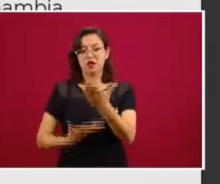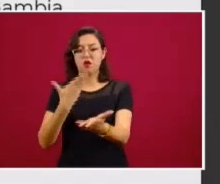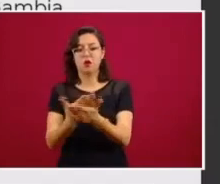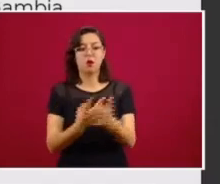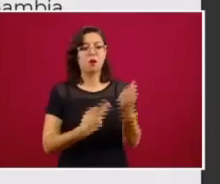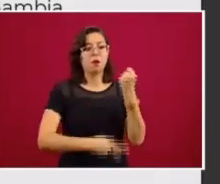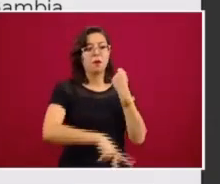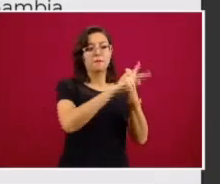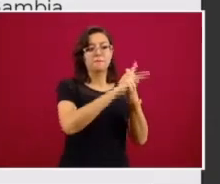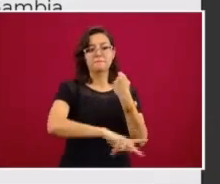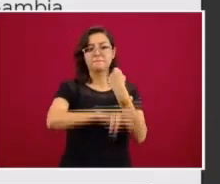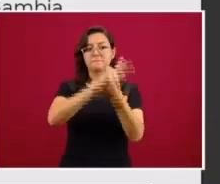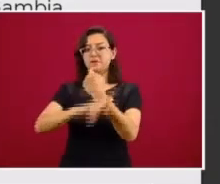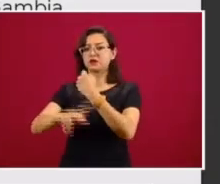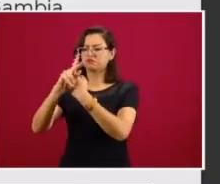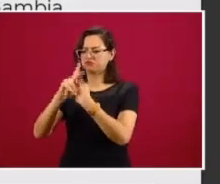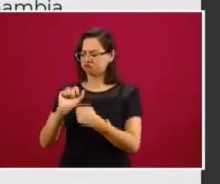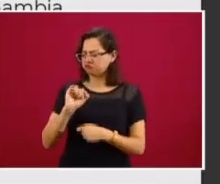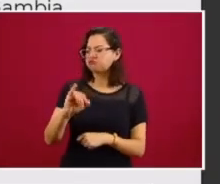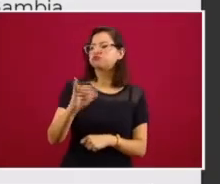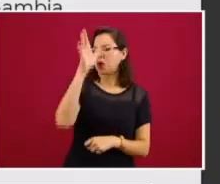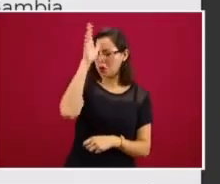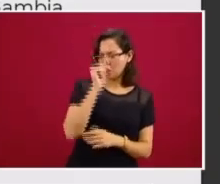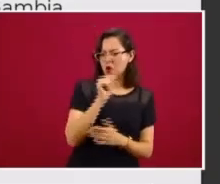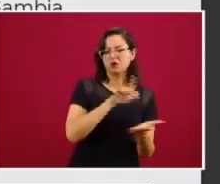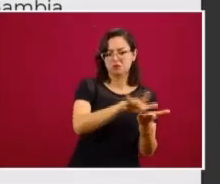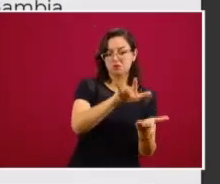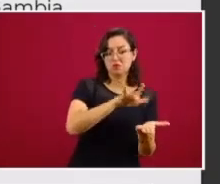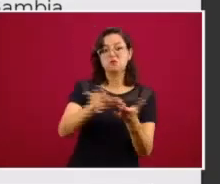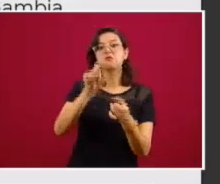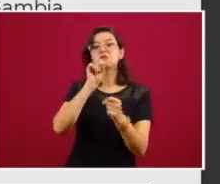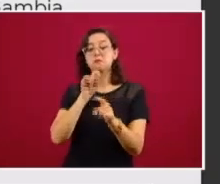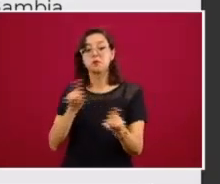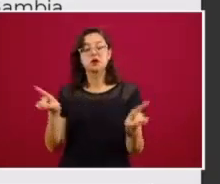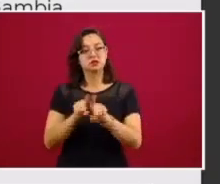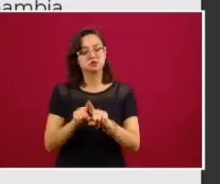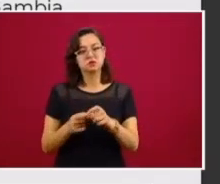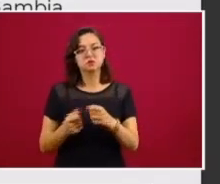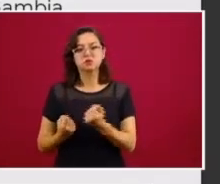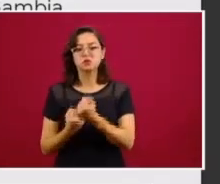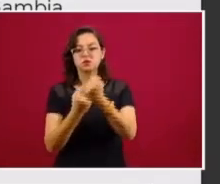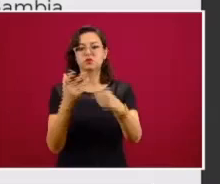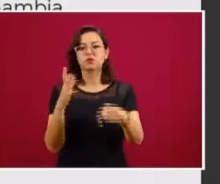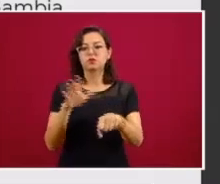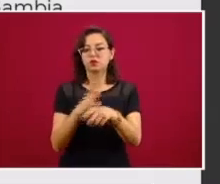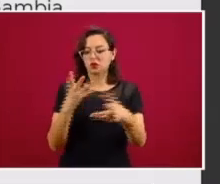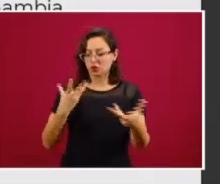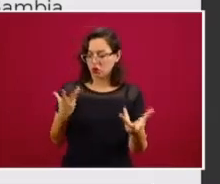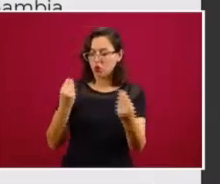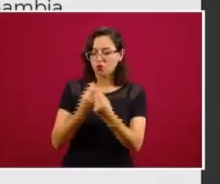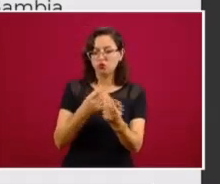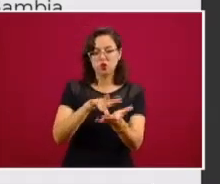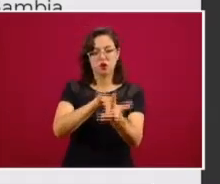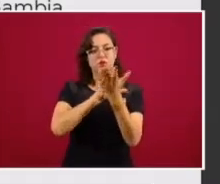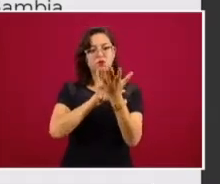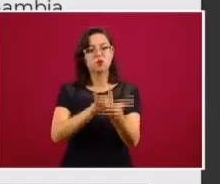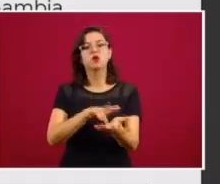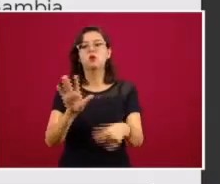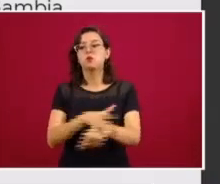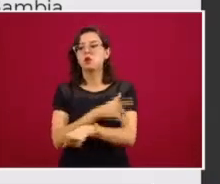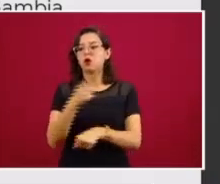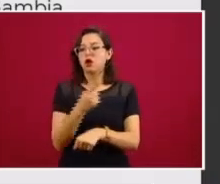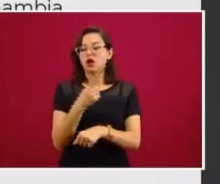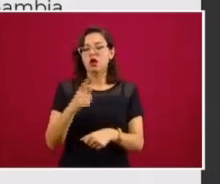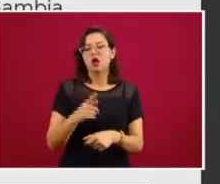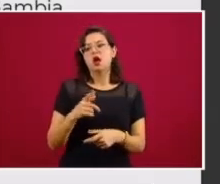copatrocinado. Hay una diferencia importante porque cuando tú decides copatrocinar algún proyecto de